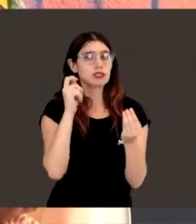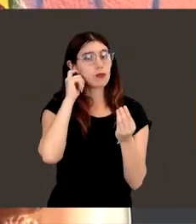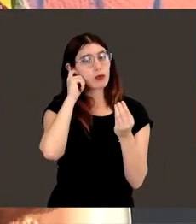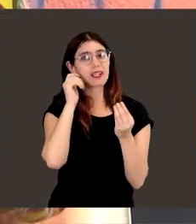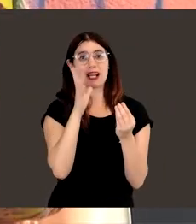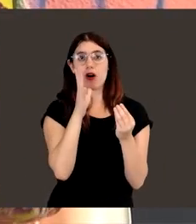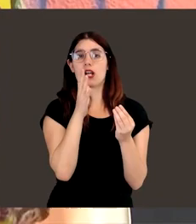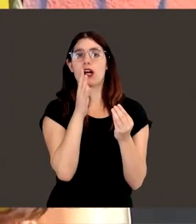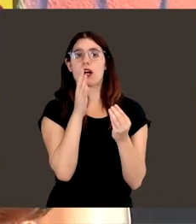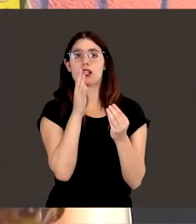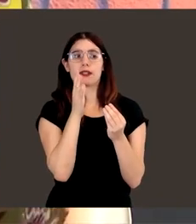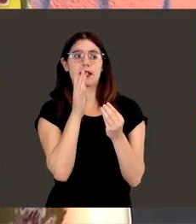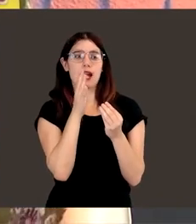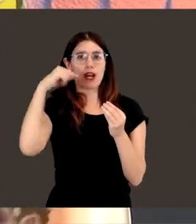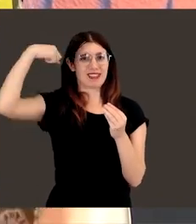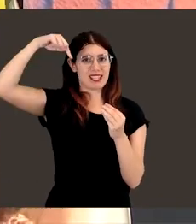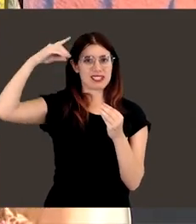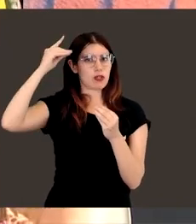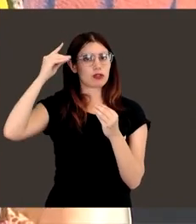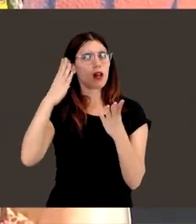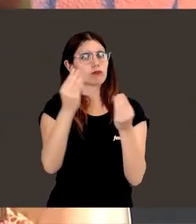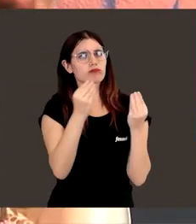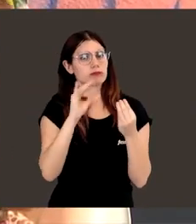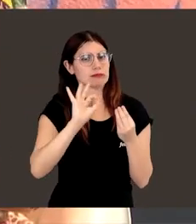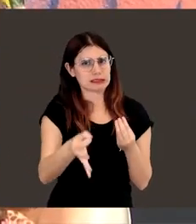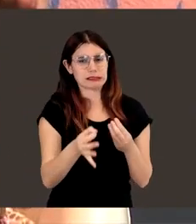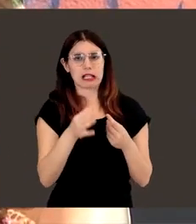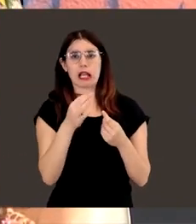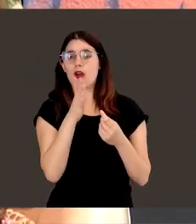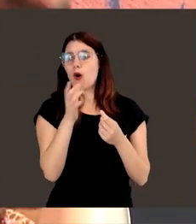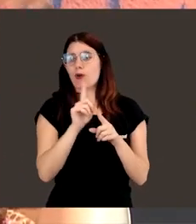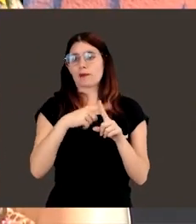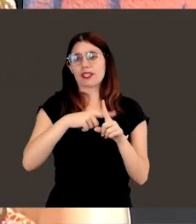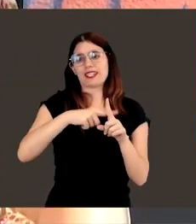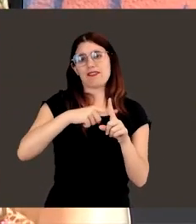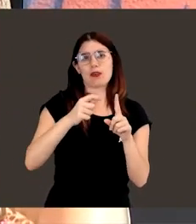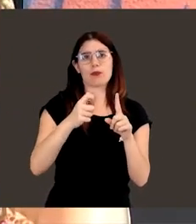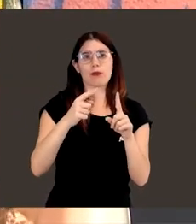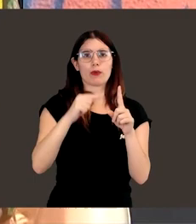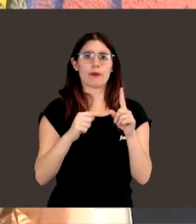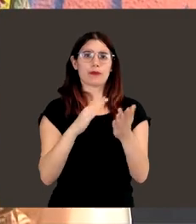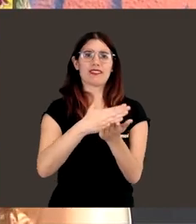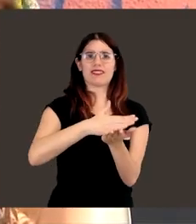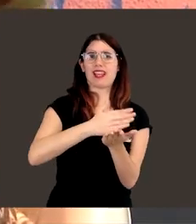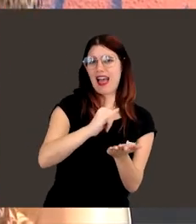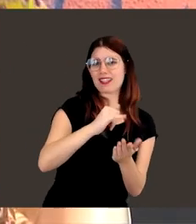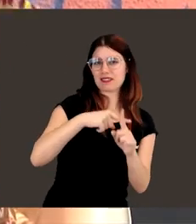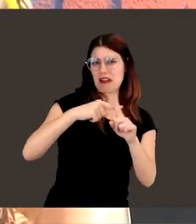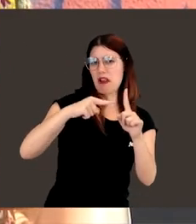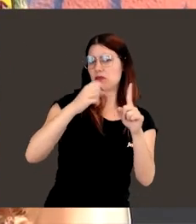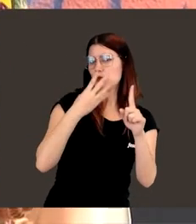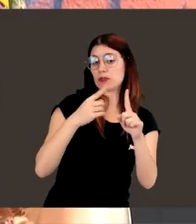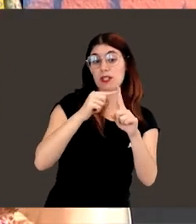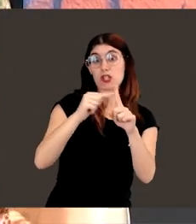mismo haciendo su tesis doctoral, o mujeres a este nivel, por así decirlo, un poquito más intermedio, ¿no? Pero en cuanto va